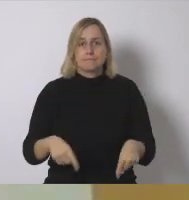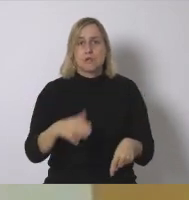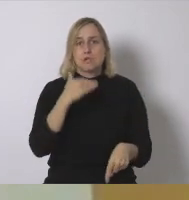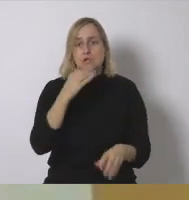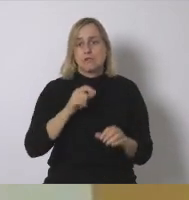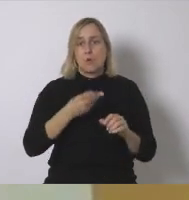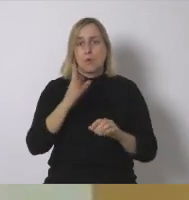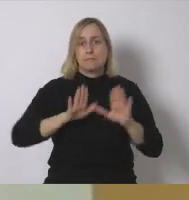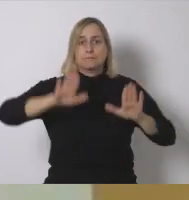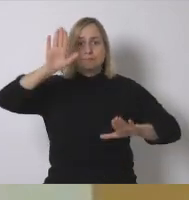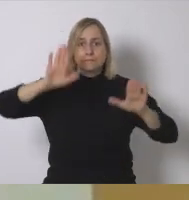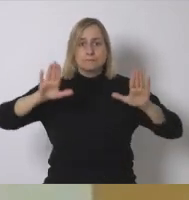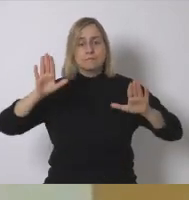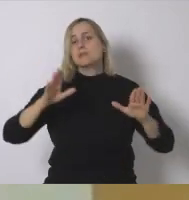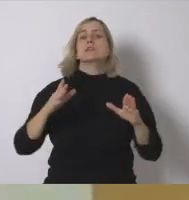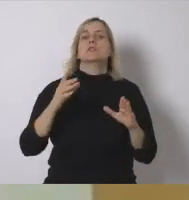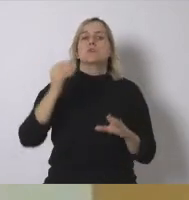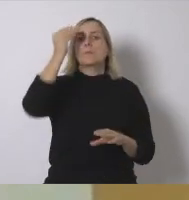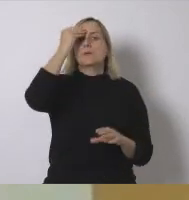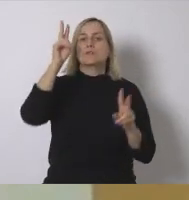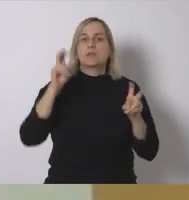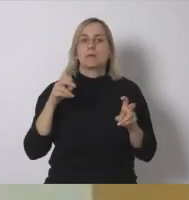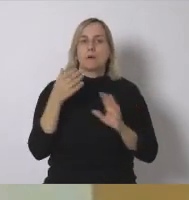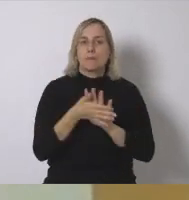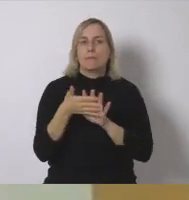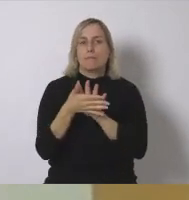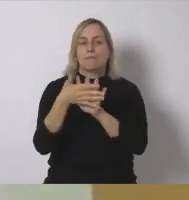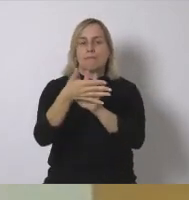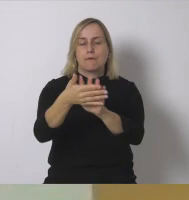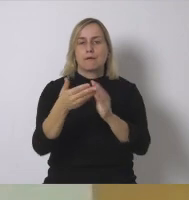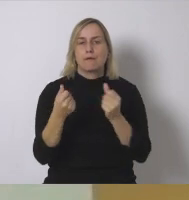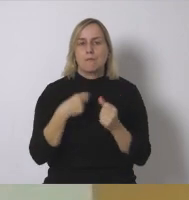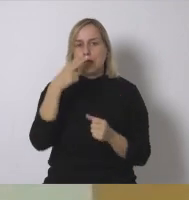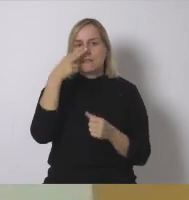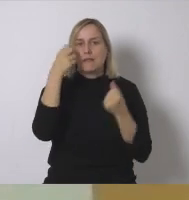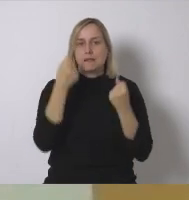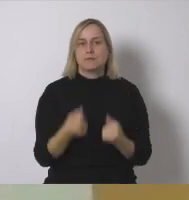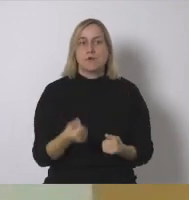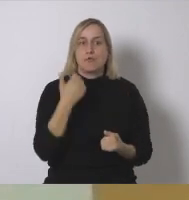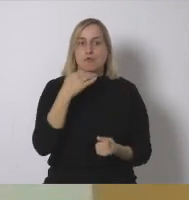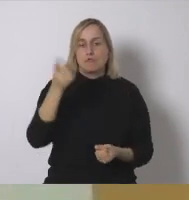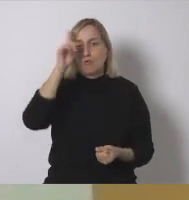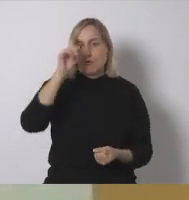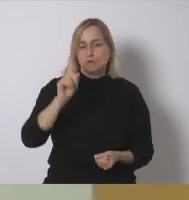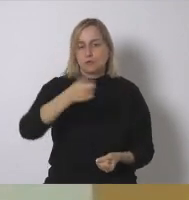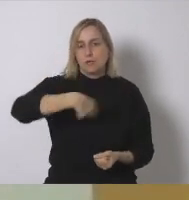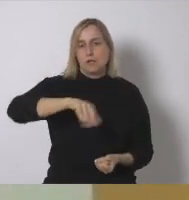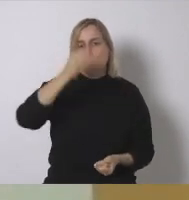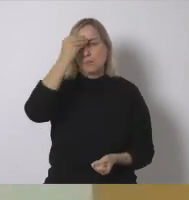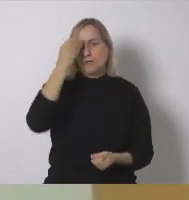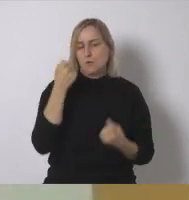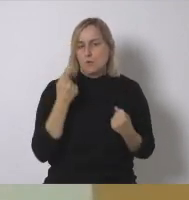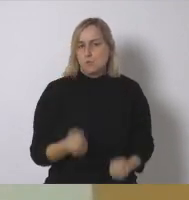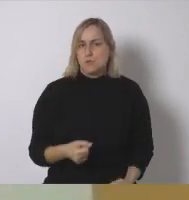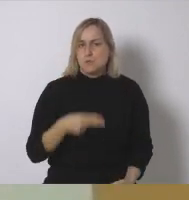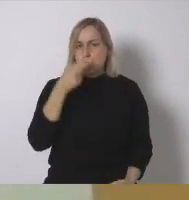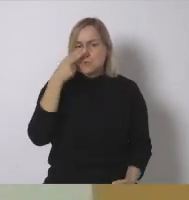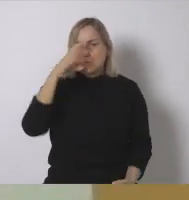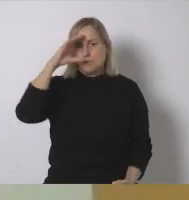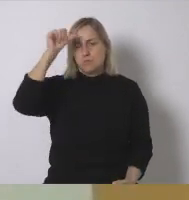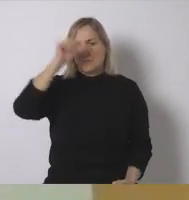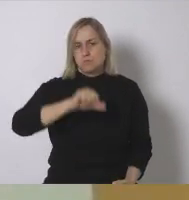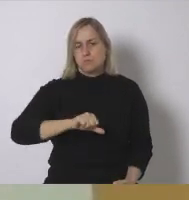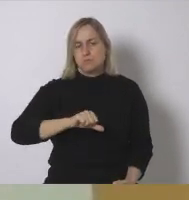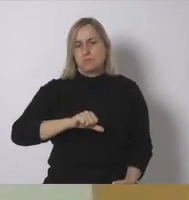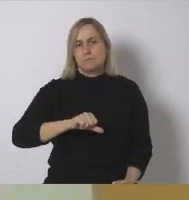necesitaremos cerrar aquí la sesión sé que quedan algunos turnos de palabra pendientes pero